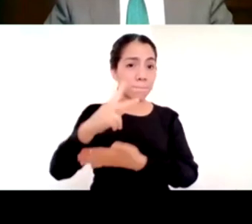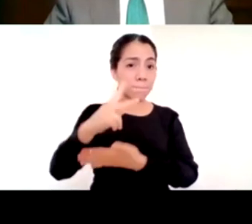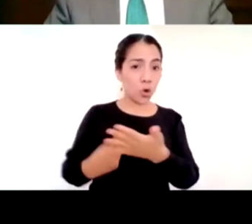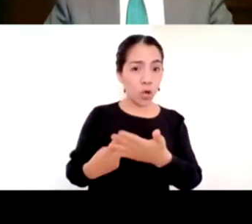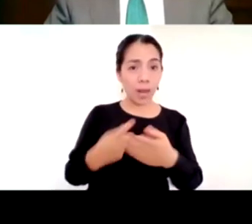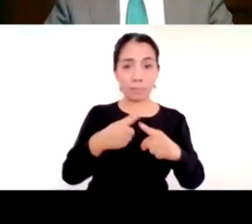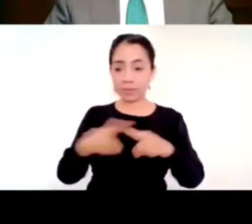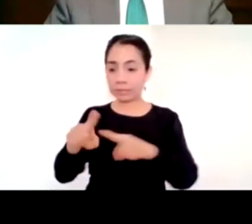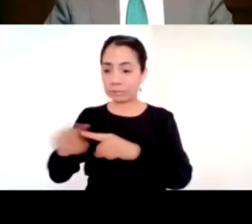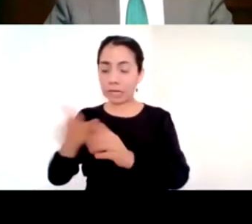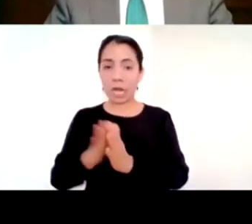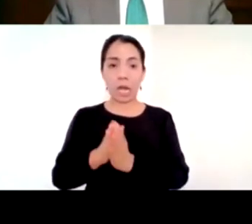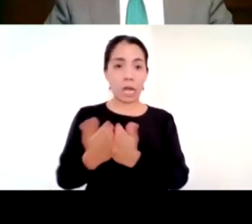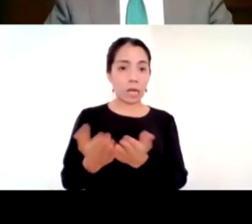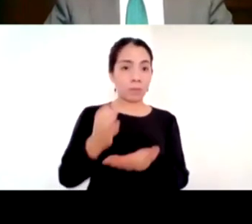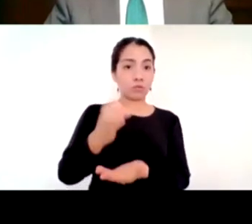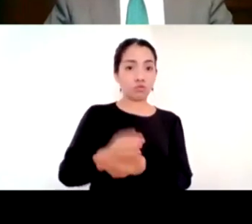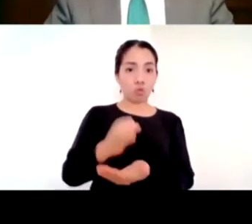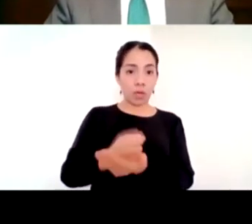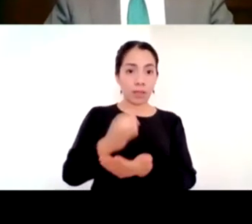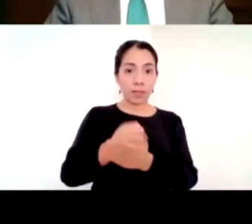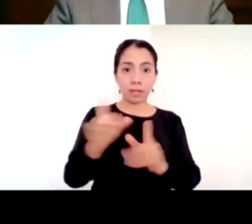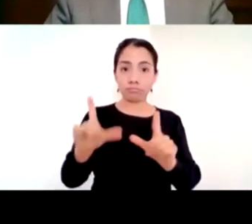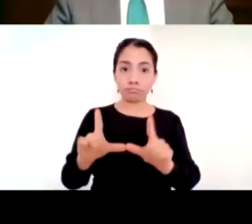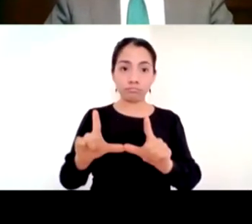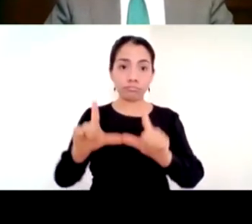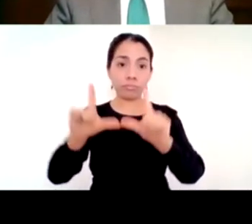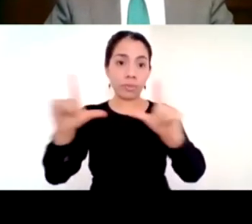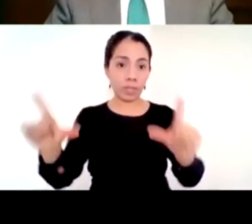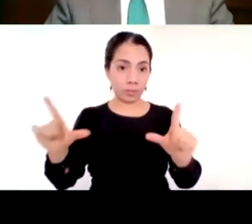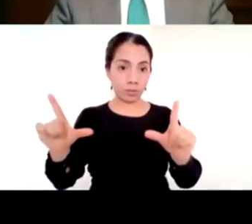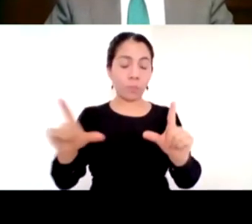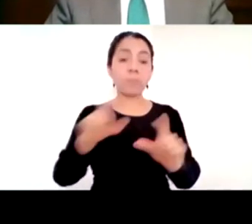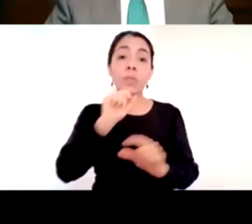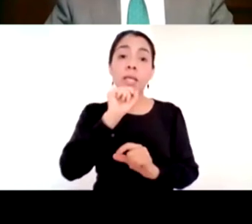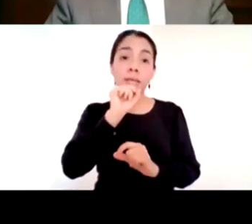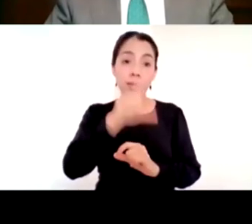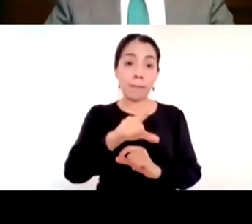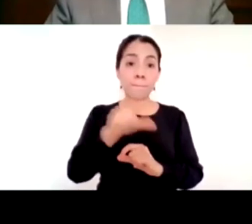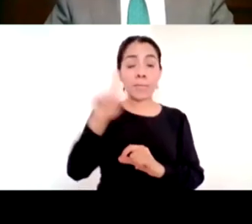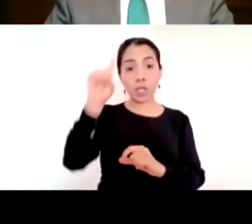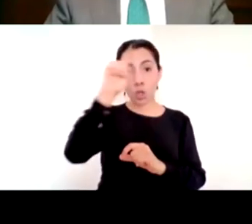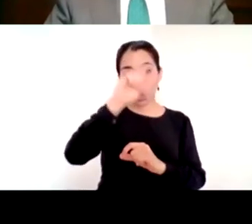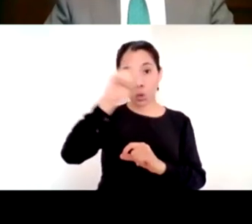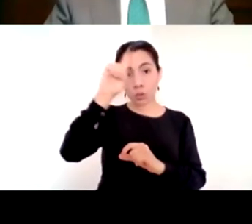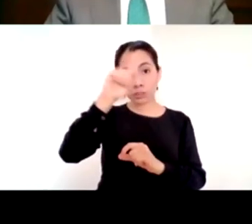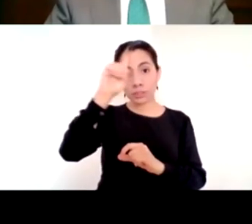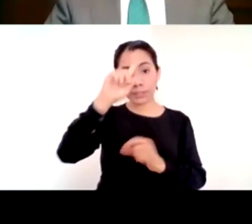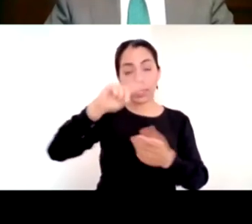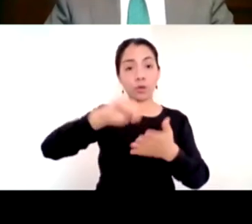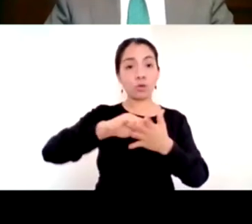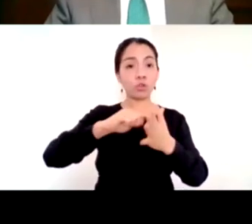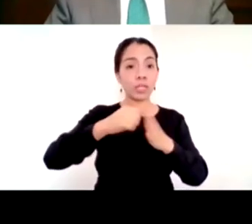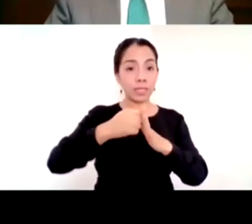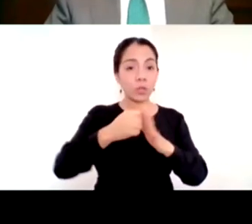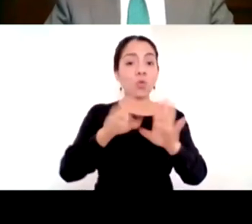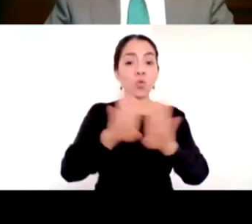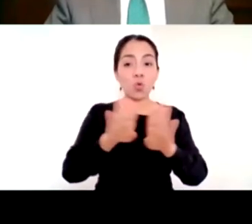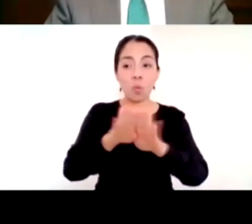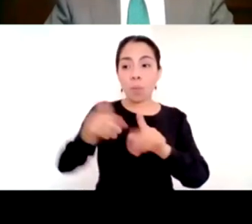Consejo Técnico en el cual la comunidad se organiza para salir adelante. Y esto lo quiero señalar